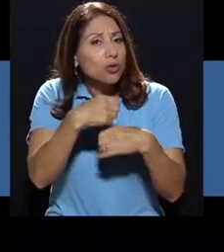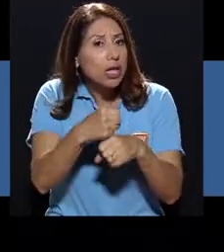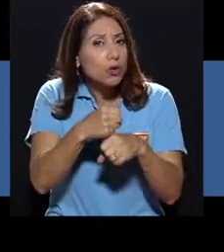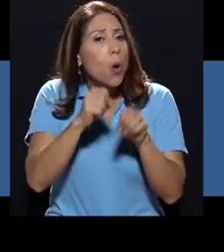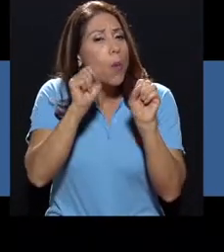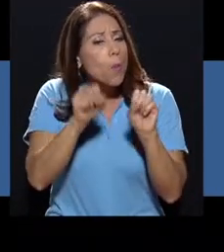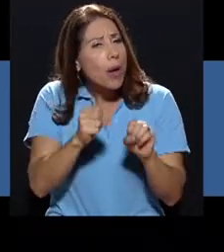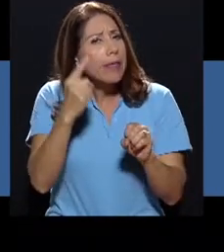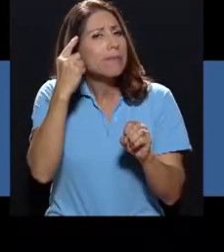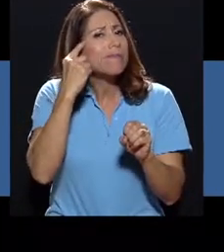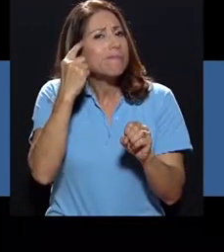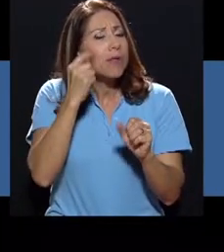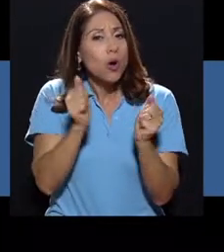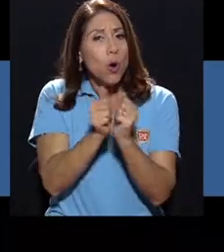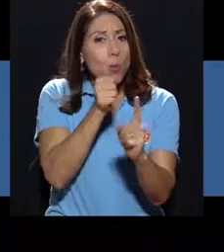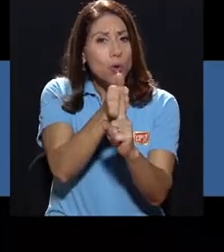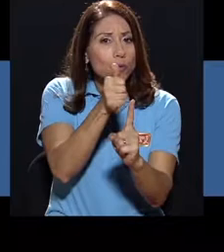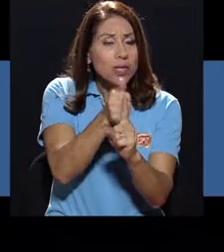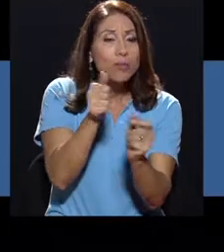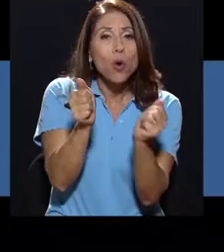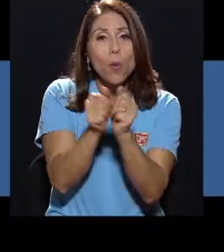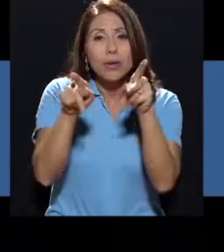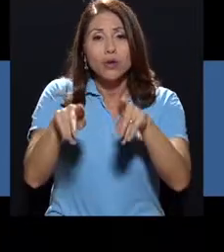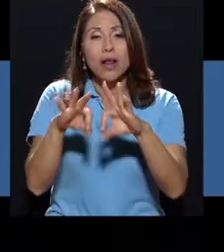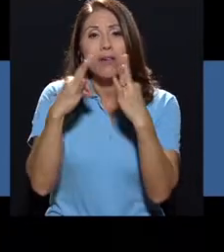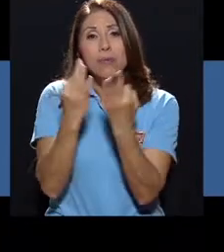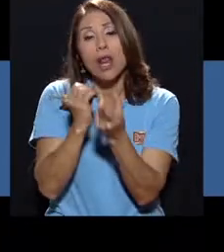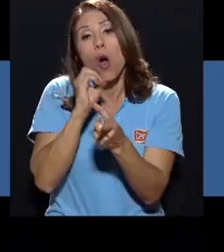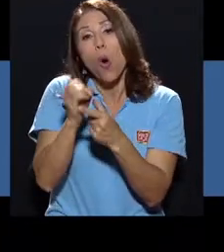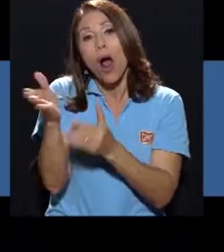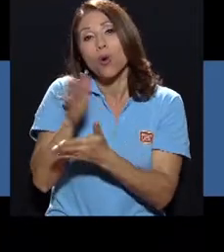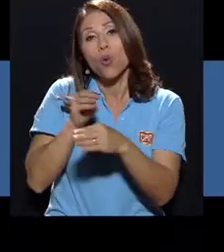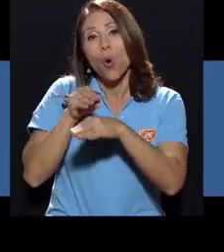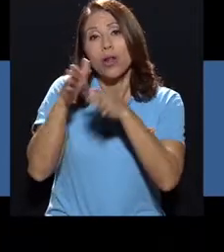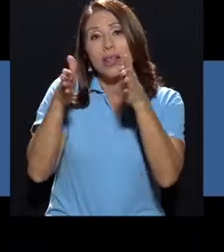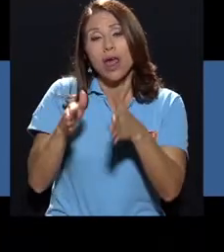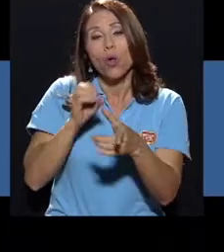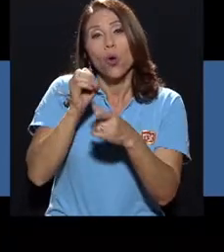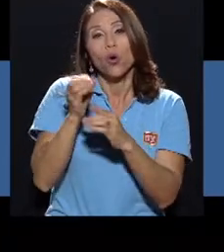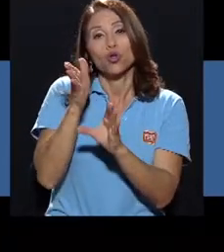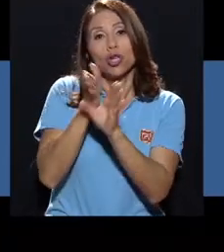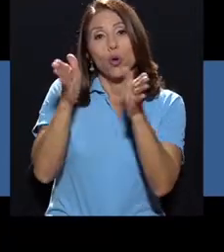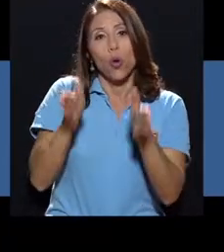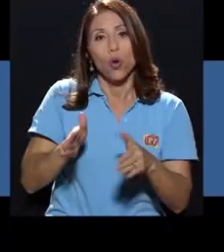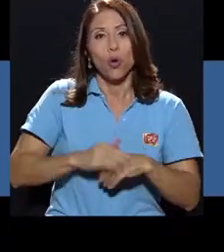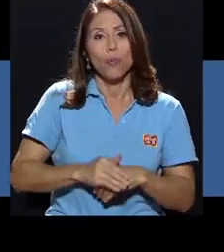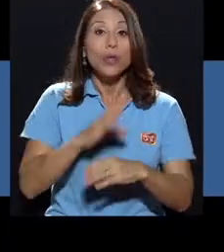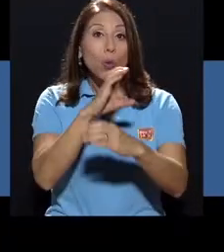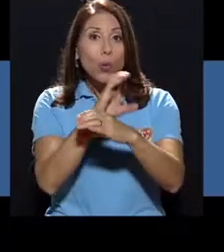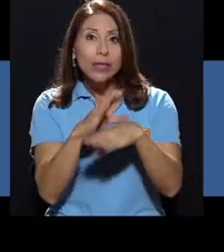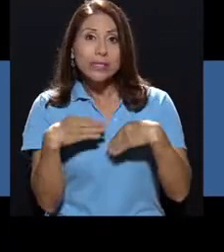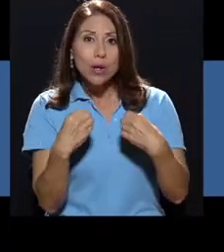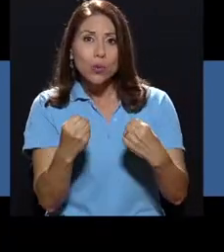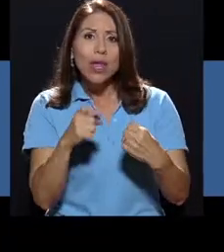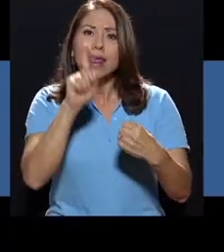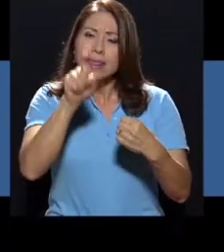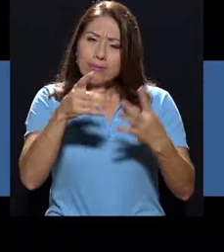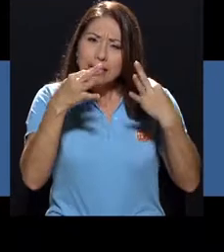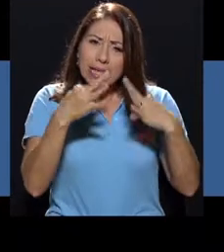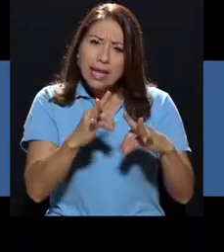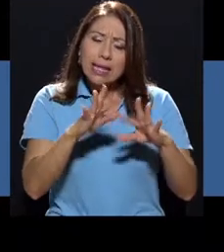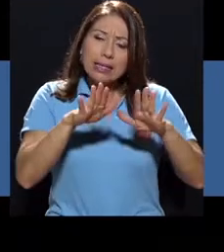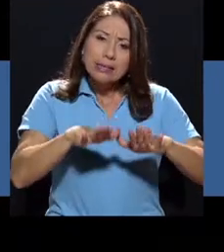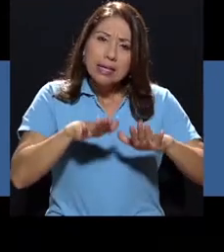o psicólogo. Cuida tu salud. Debes tratar de descansar y alimentarte bien aunque la tristeza sea grande.